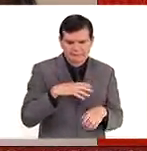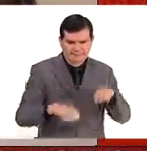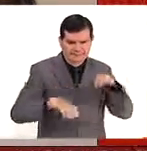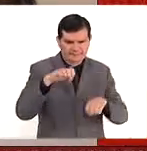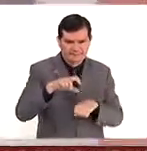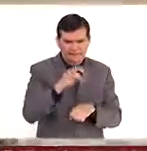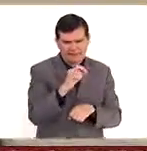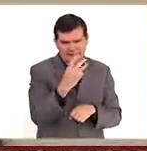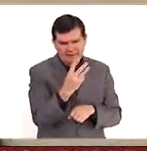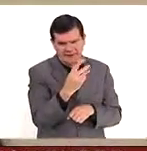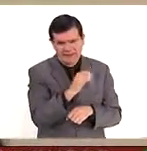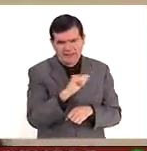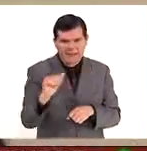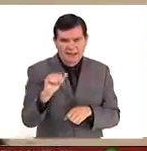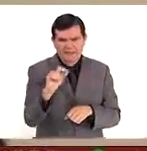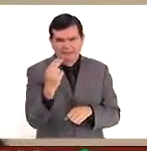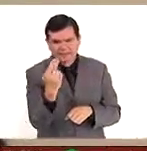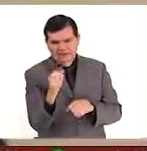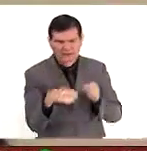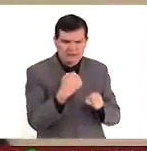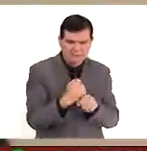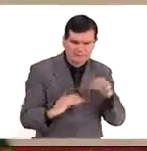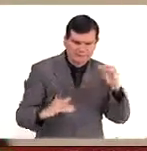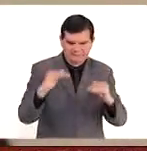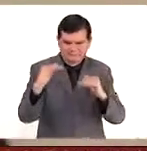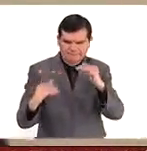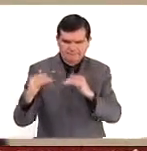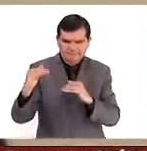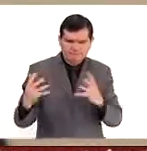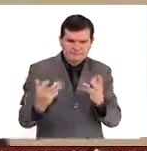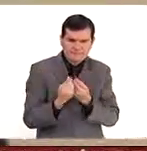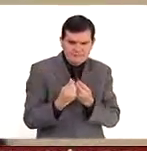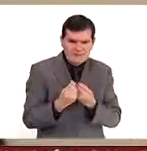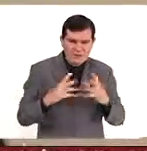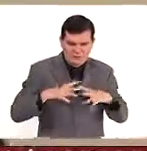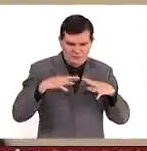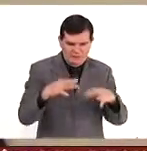23 años y 25 años, los cofundadores.